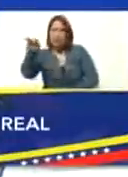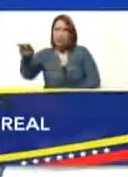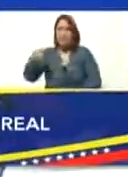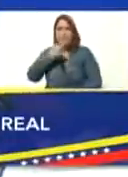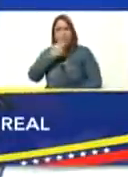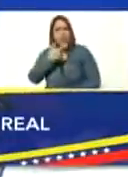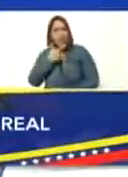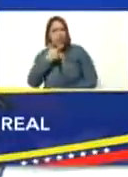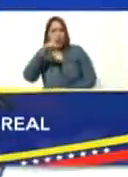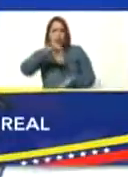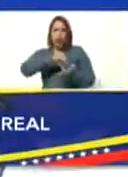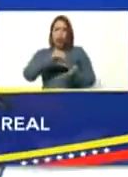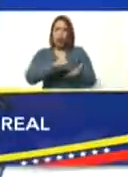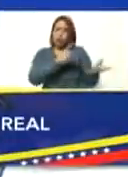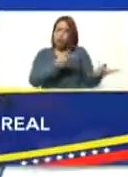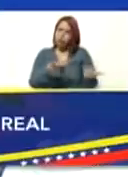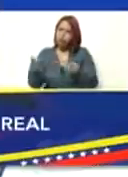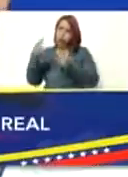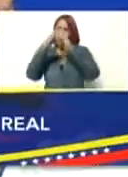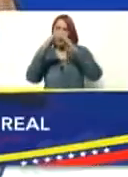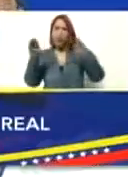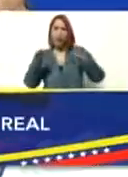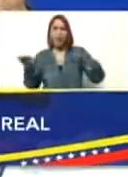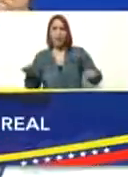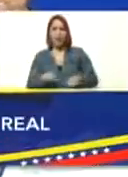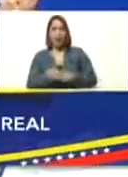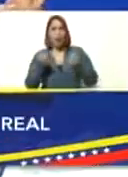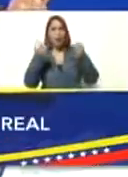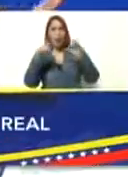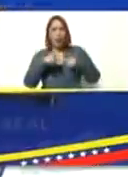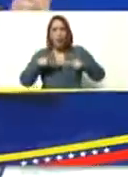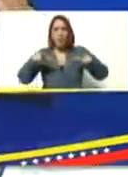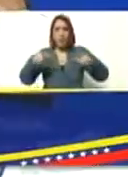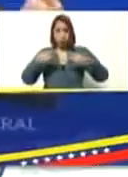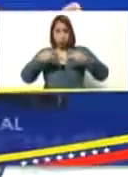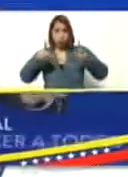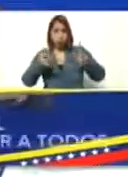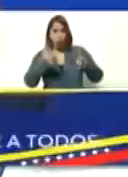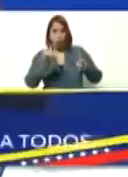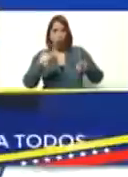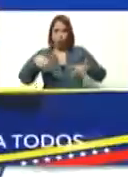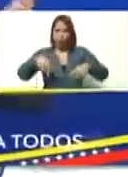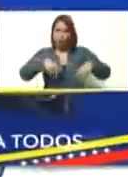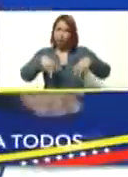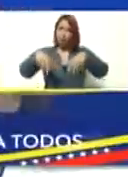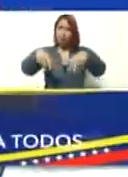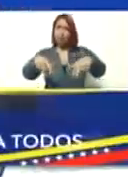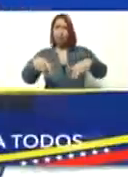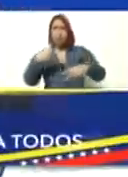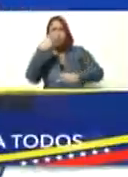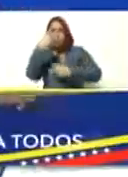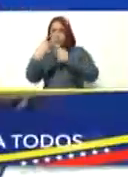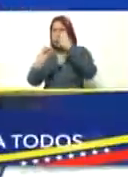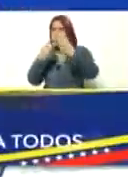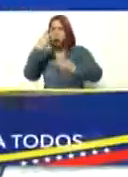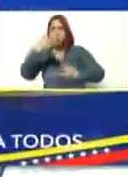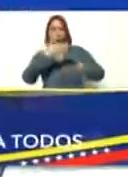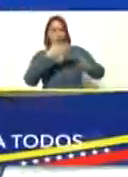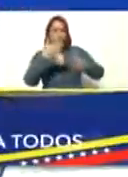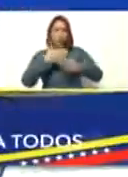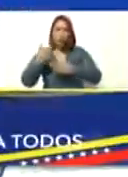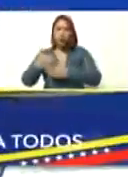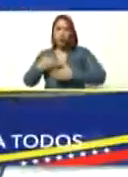ciudad para recibir la Navidad. Y cuántos espacios públicos hay para caminar, para pasear, para compartir.